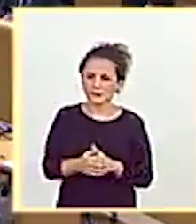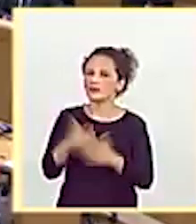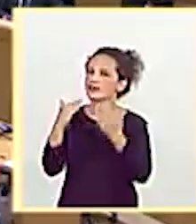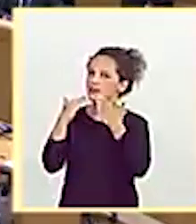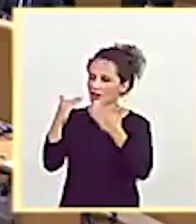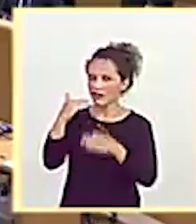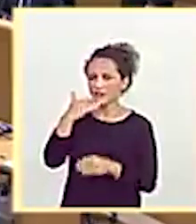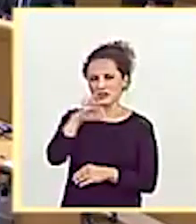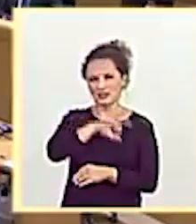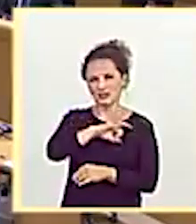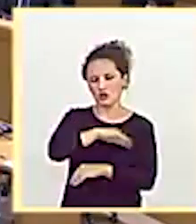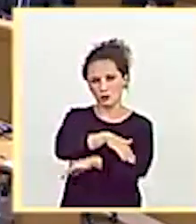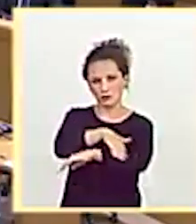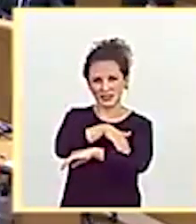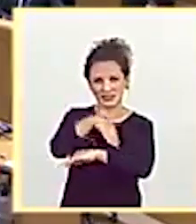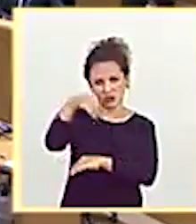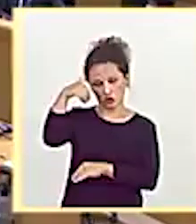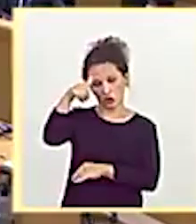Transportes.